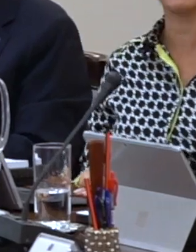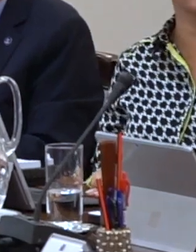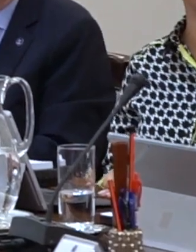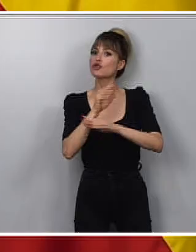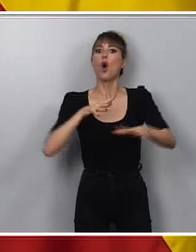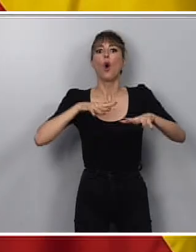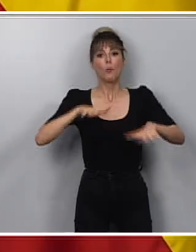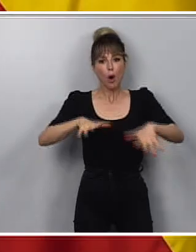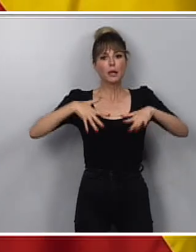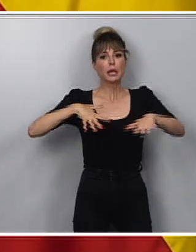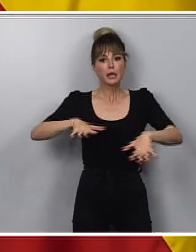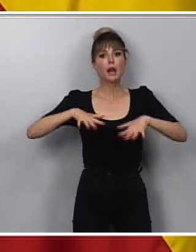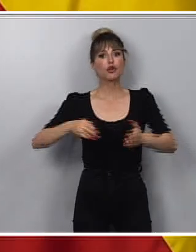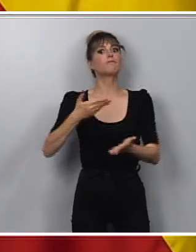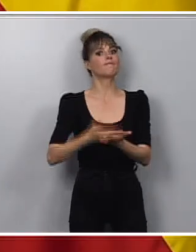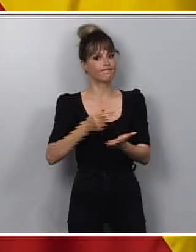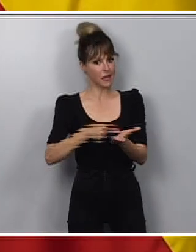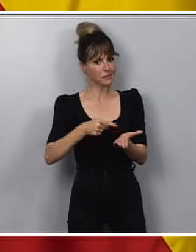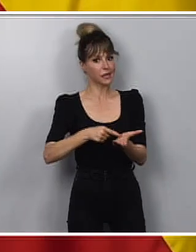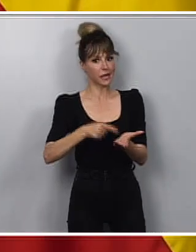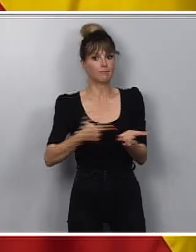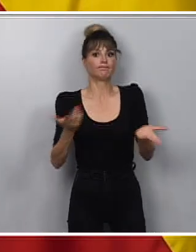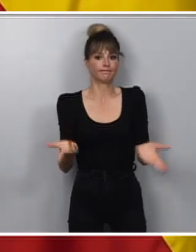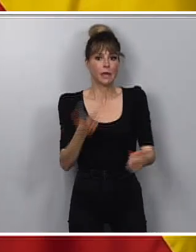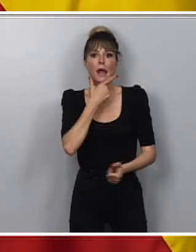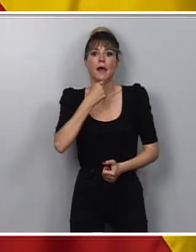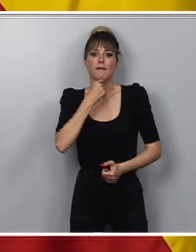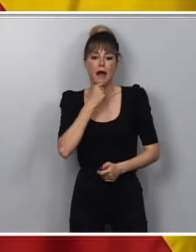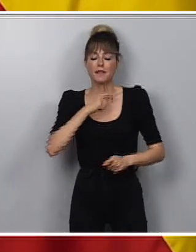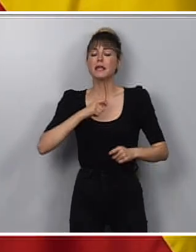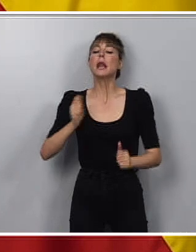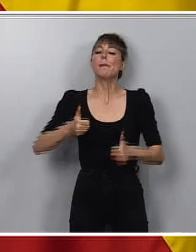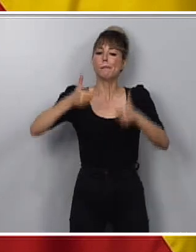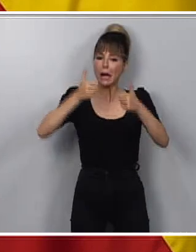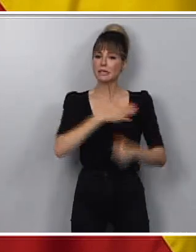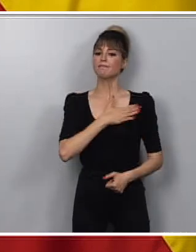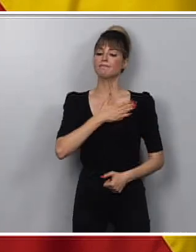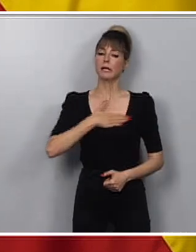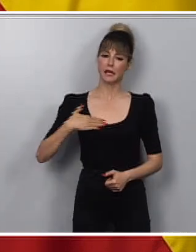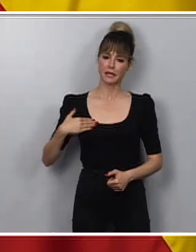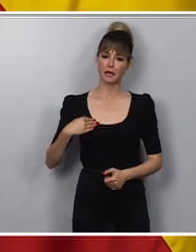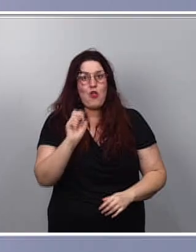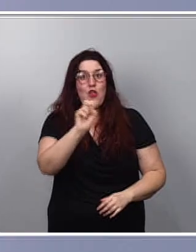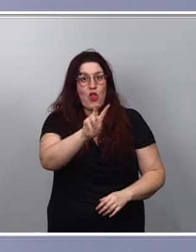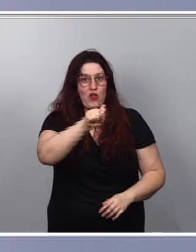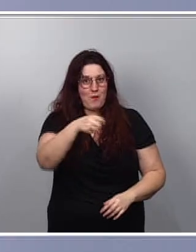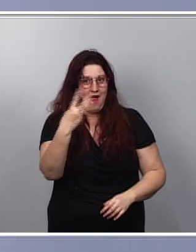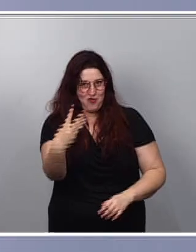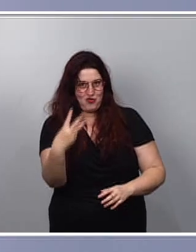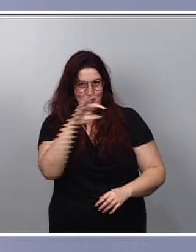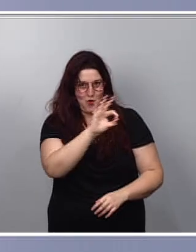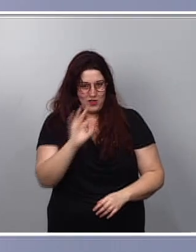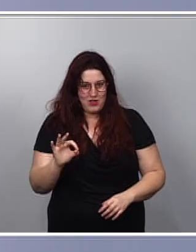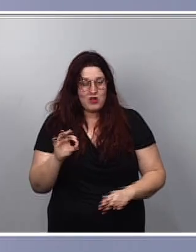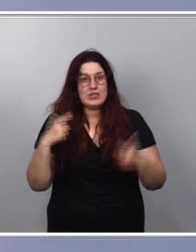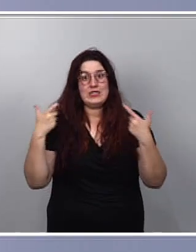sus movilizaciones relativo a la simplificación y a la flexibilidad de la política agrícola común. En el sector de la